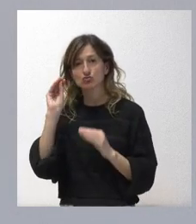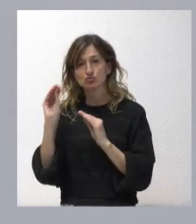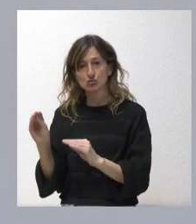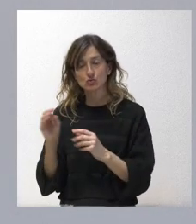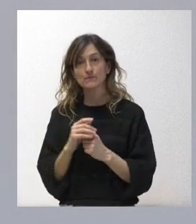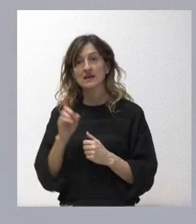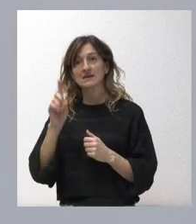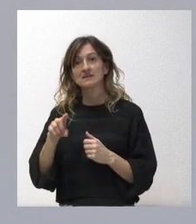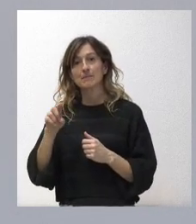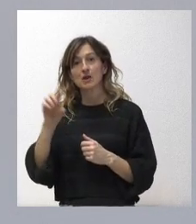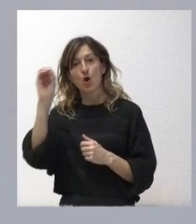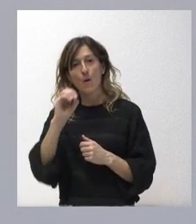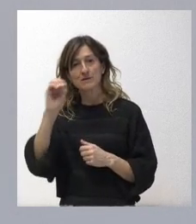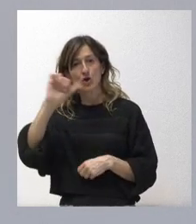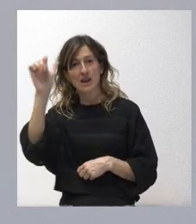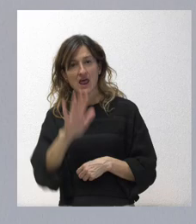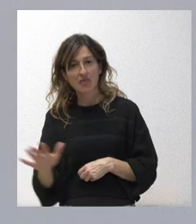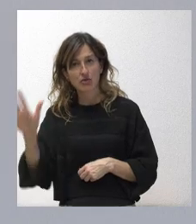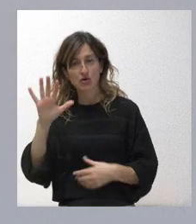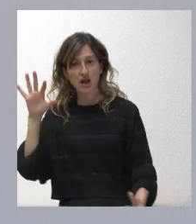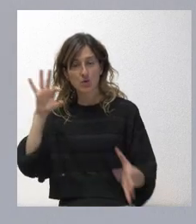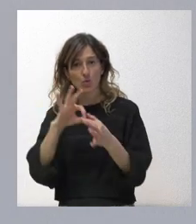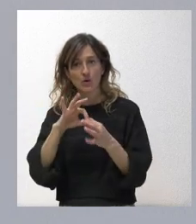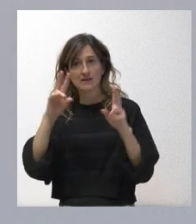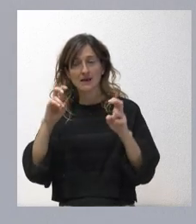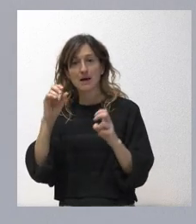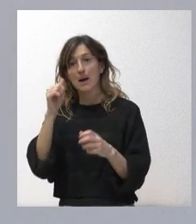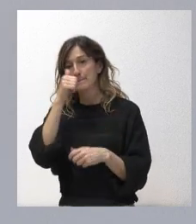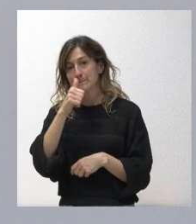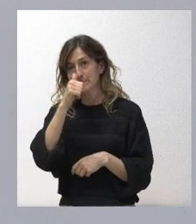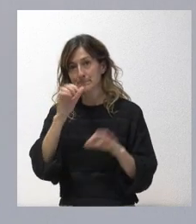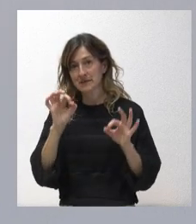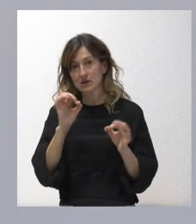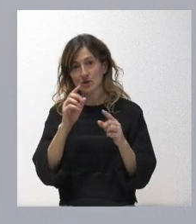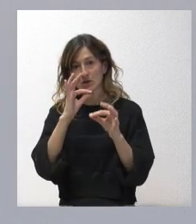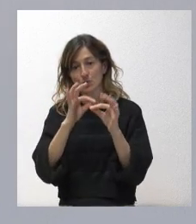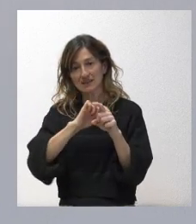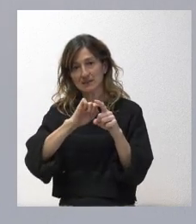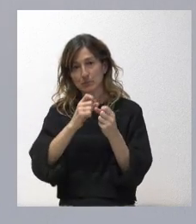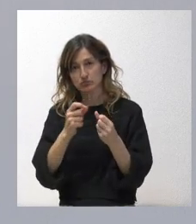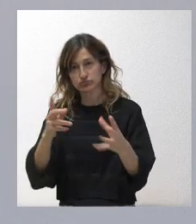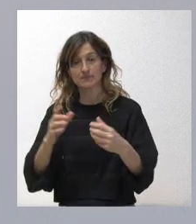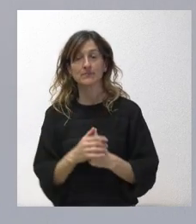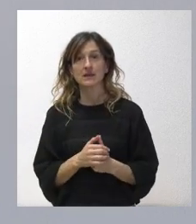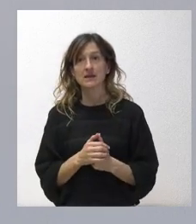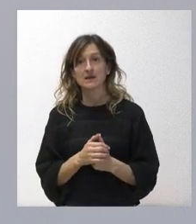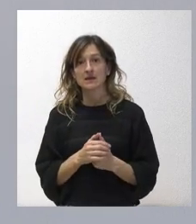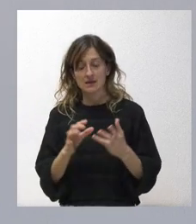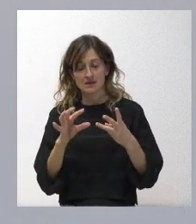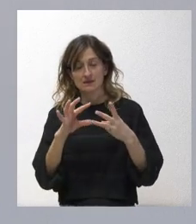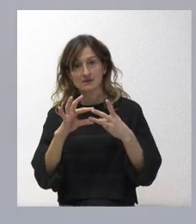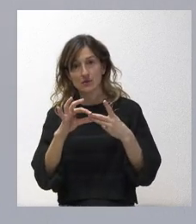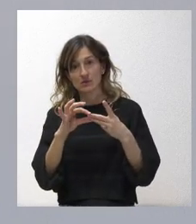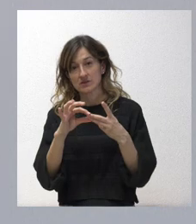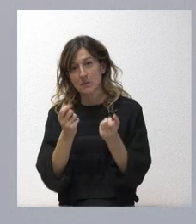nacionales sobre esta cuestión en relación al tema del vino y las distintas variedades de uva. La segunda y la tercera cuestión son prácticamente